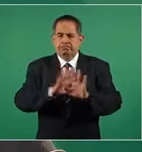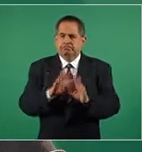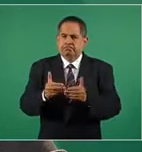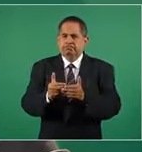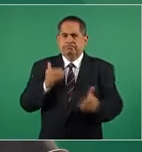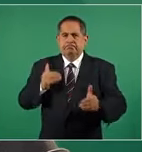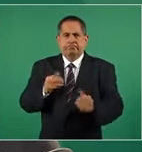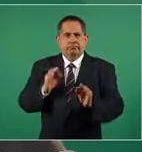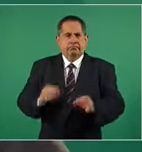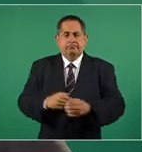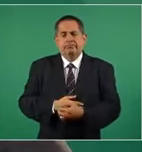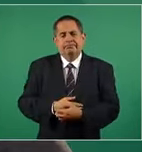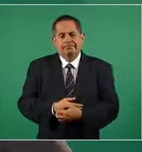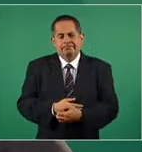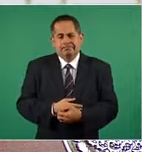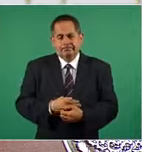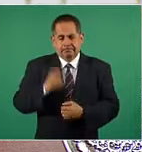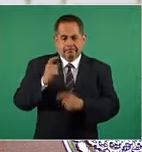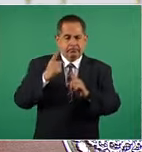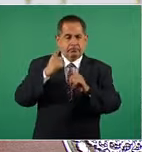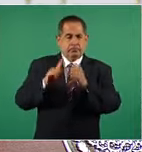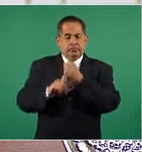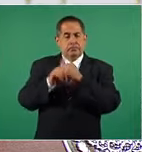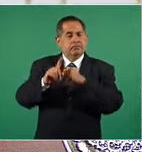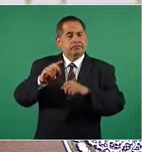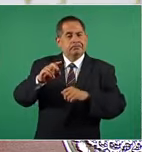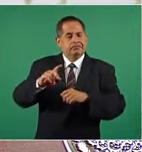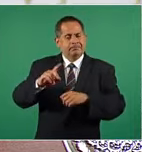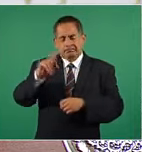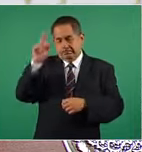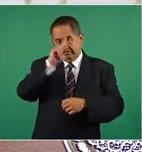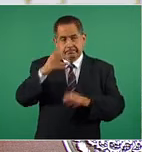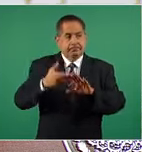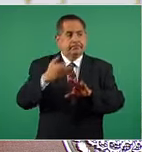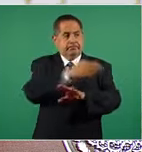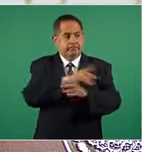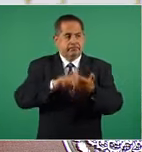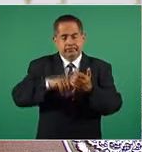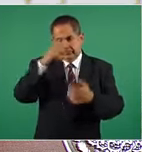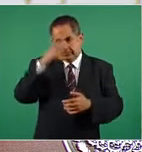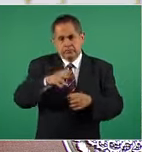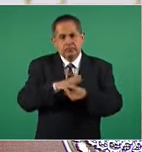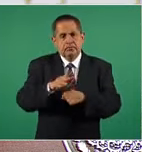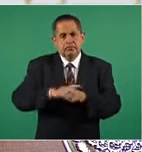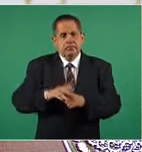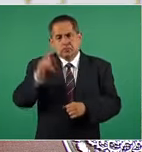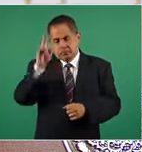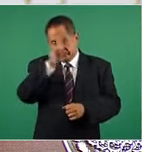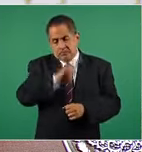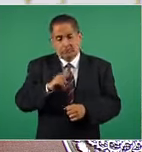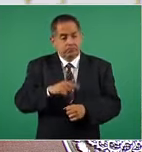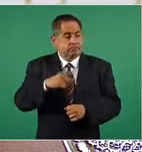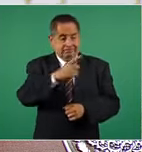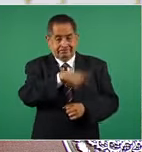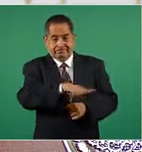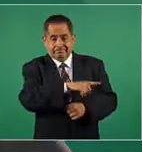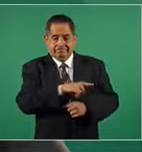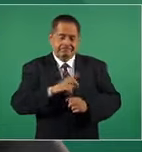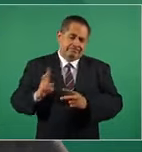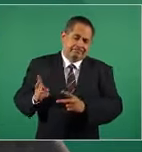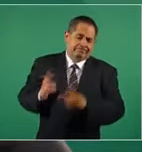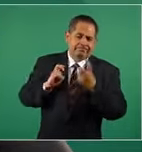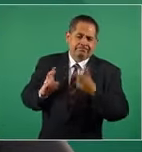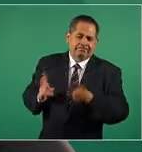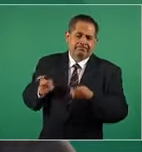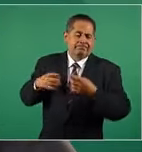Porque lo peor que se tenía en México es que robaban y